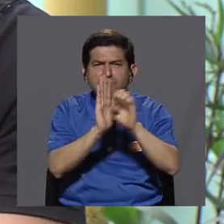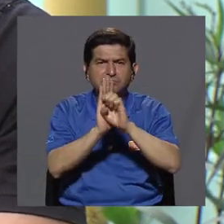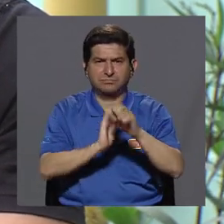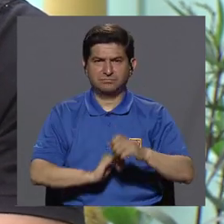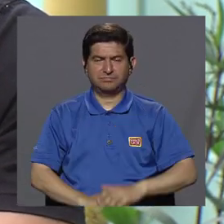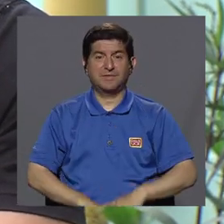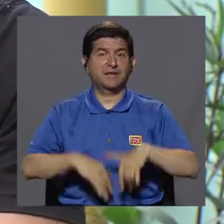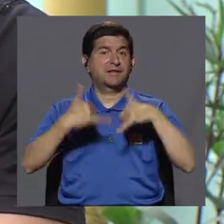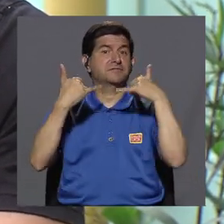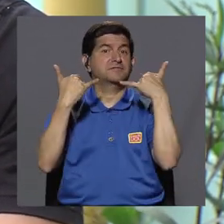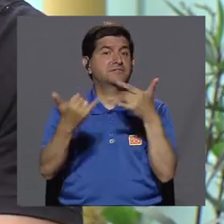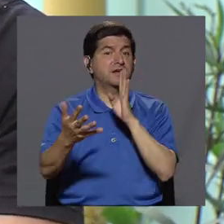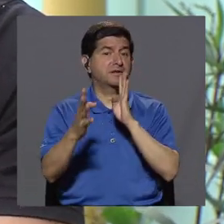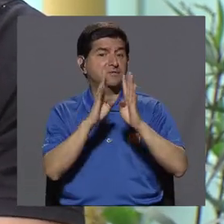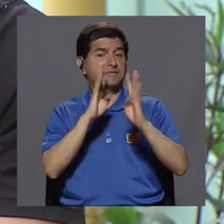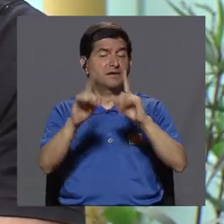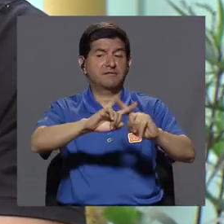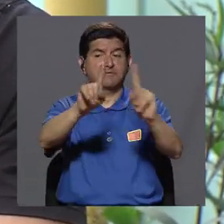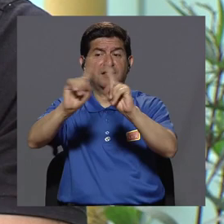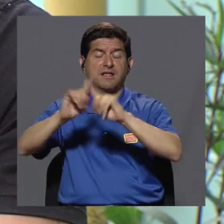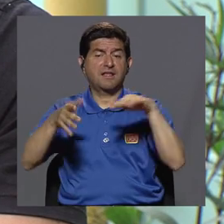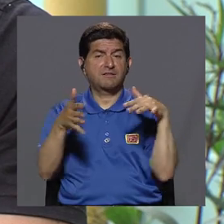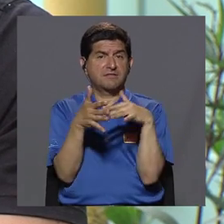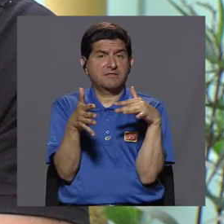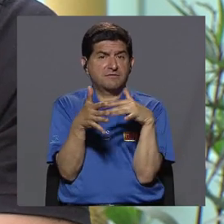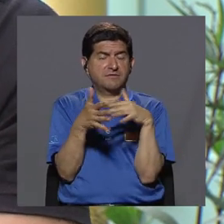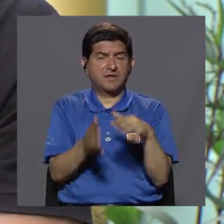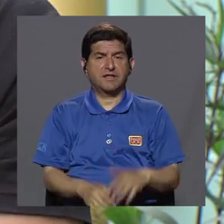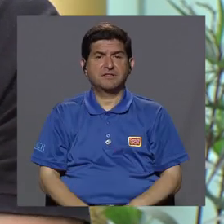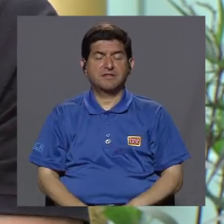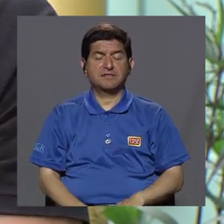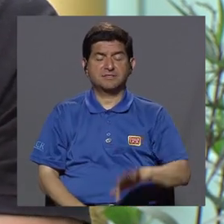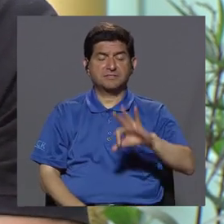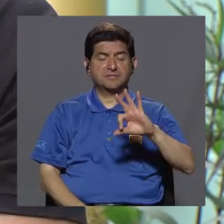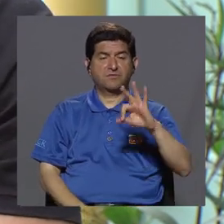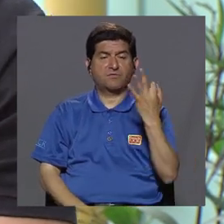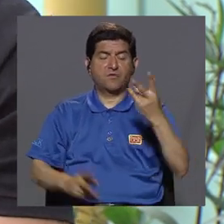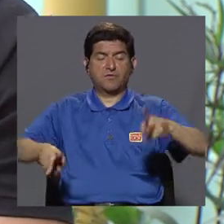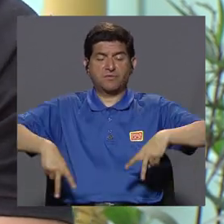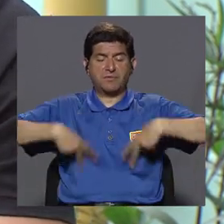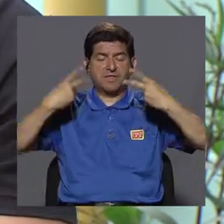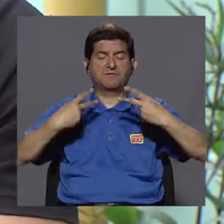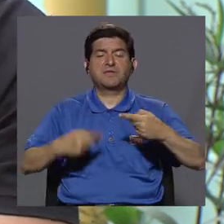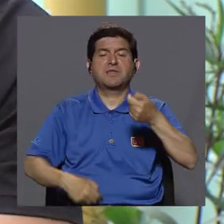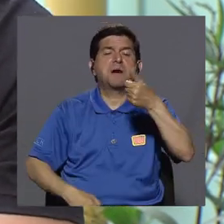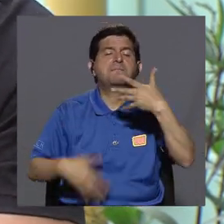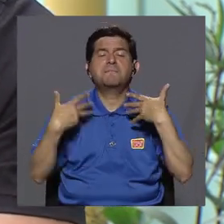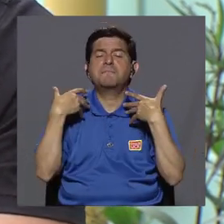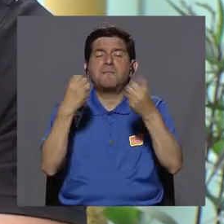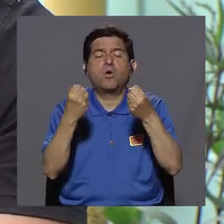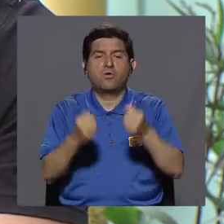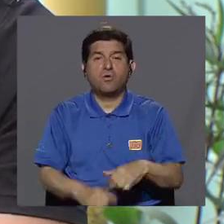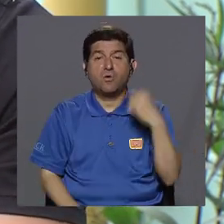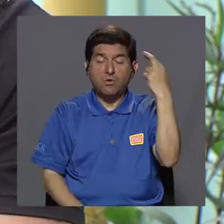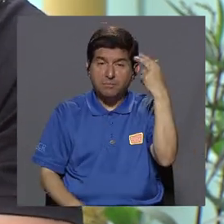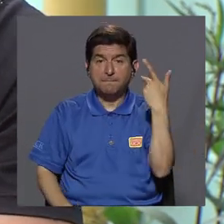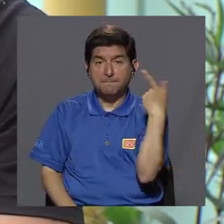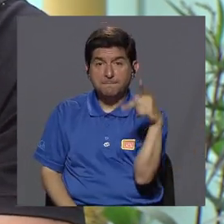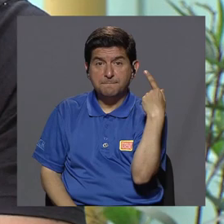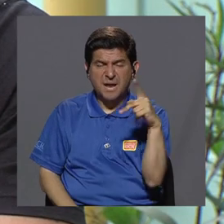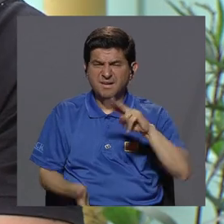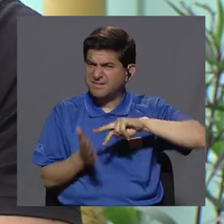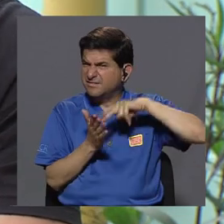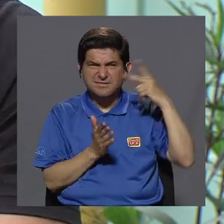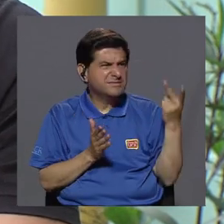que ya se habla en los diferentes estudios de los estilos de vida saludable, o poco saludables, como factores de riesgo. ¿Qué